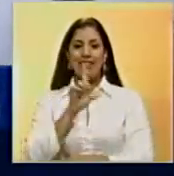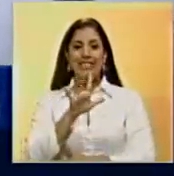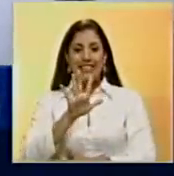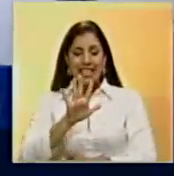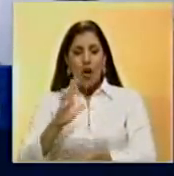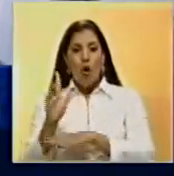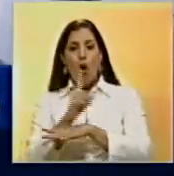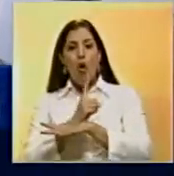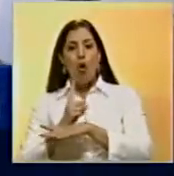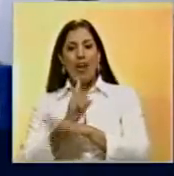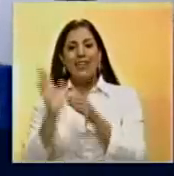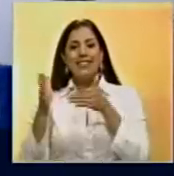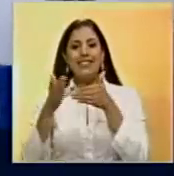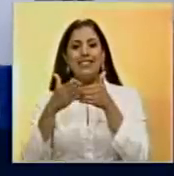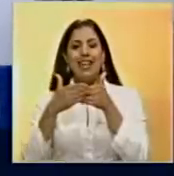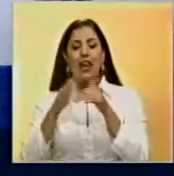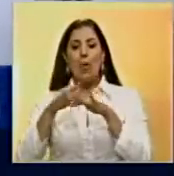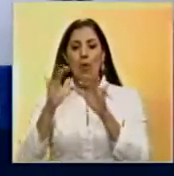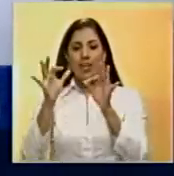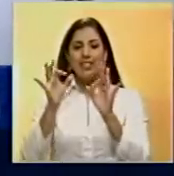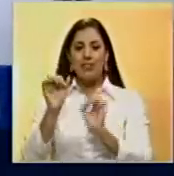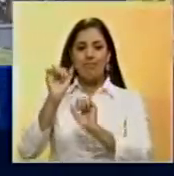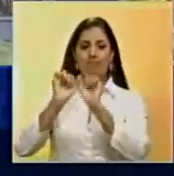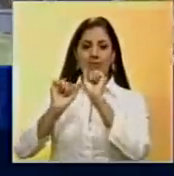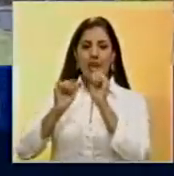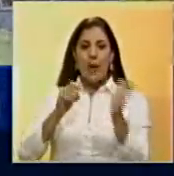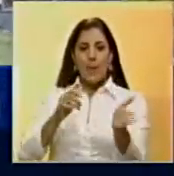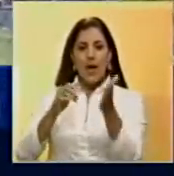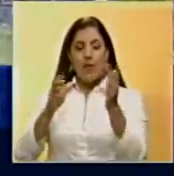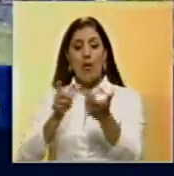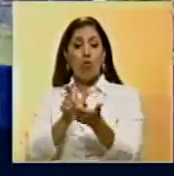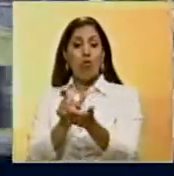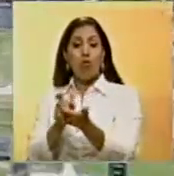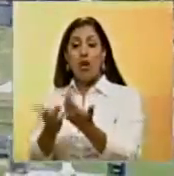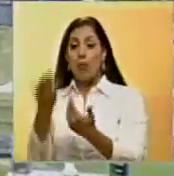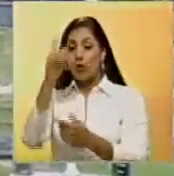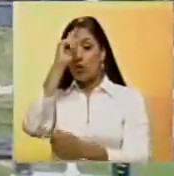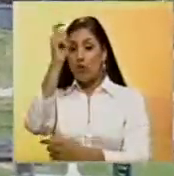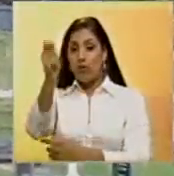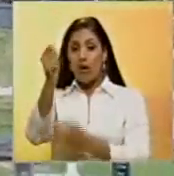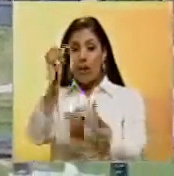5 horas por medidas de seguridad para darle paso al cortejo fúnebre de Rodríguez Corzola. avenida Margarita